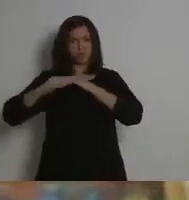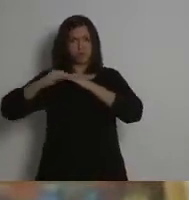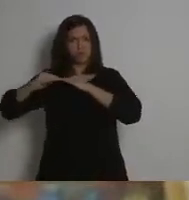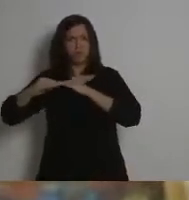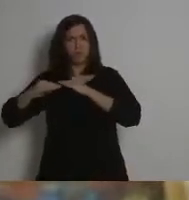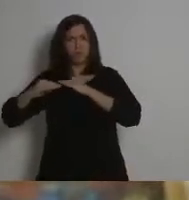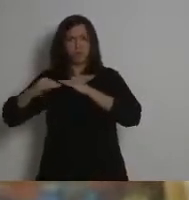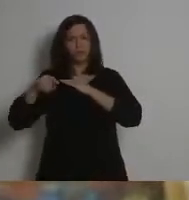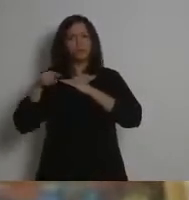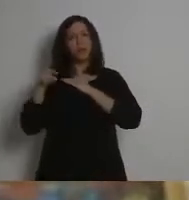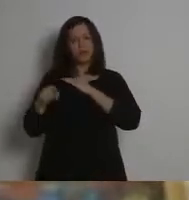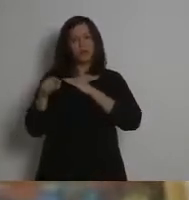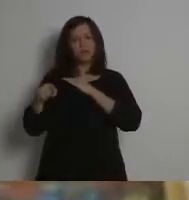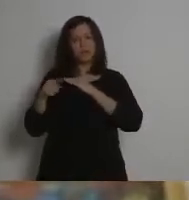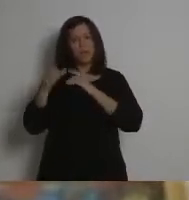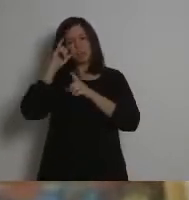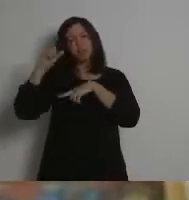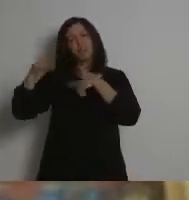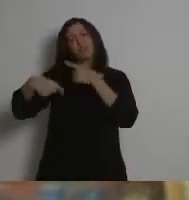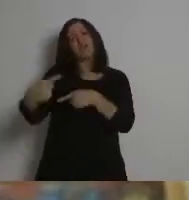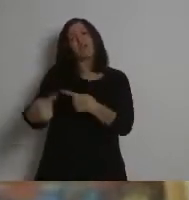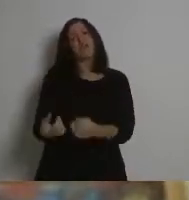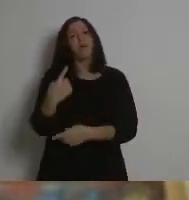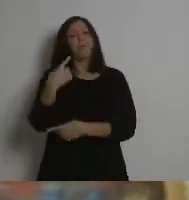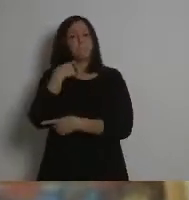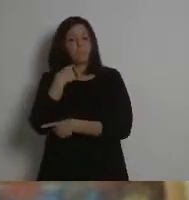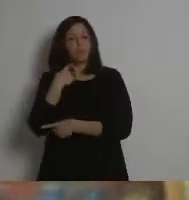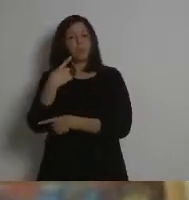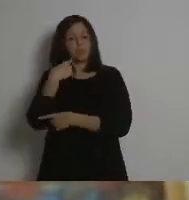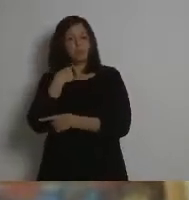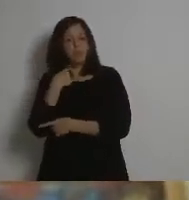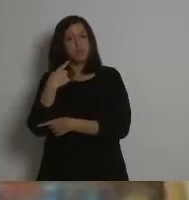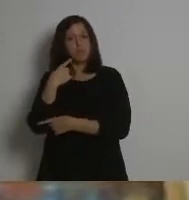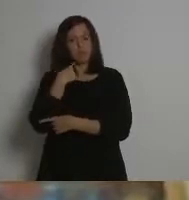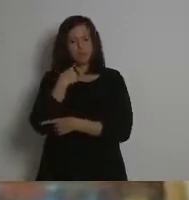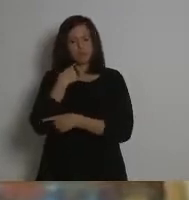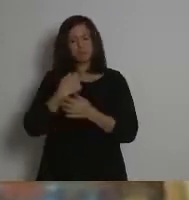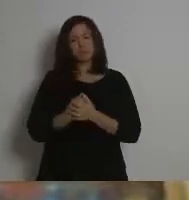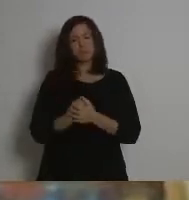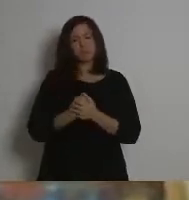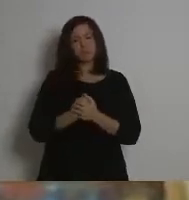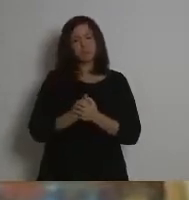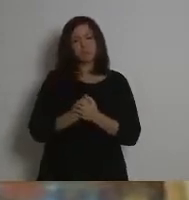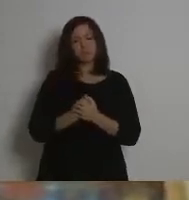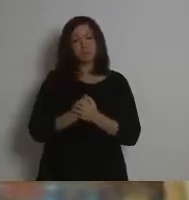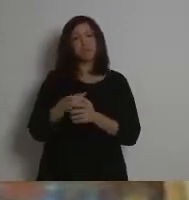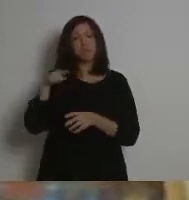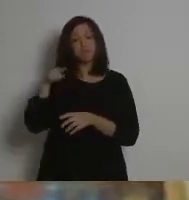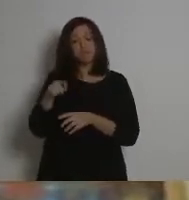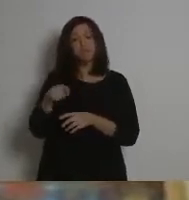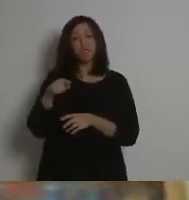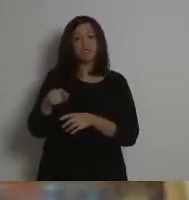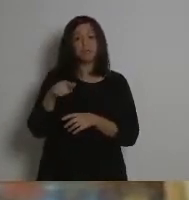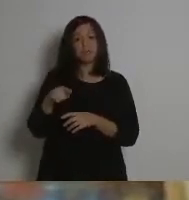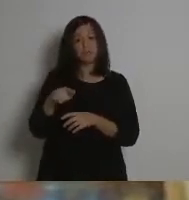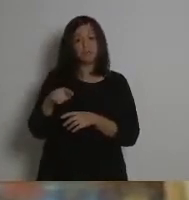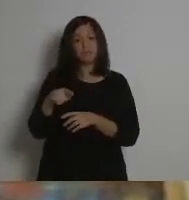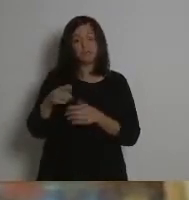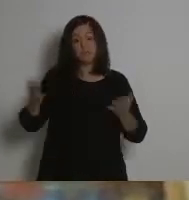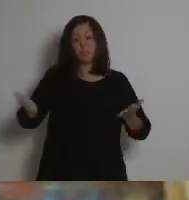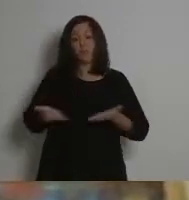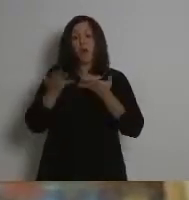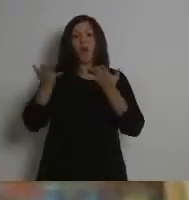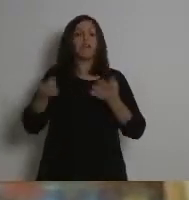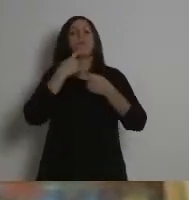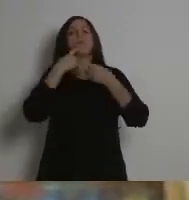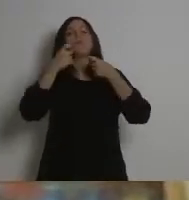realmente día a día pierde fertilidad. Y es desde ahí, y con este ánimo de lanzar